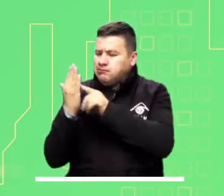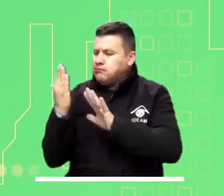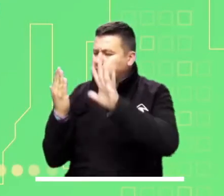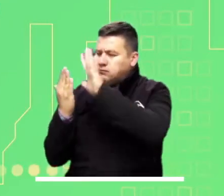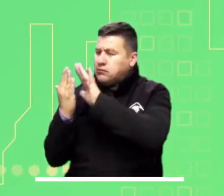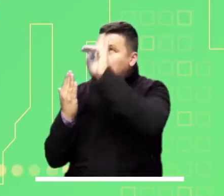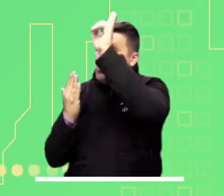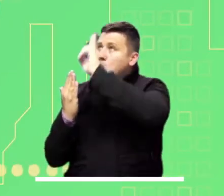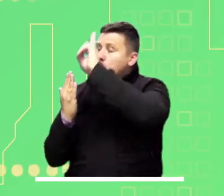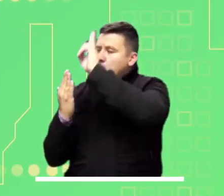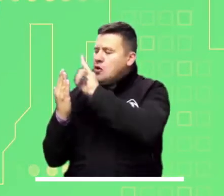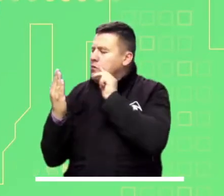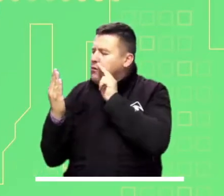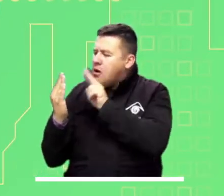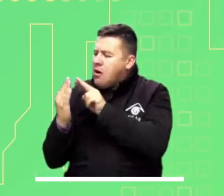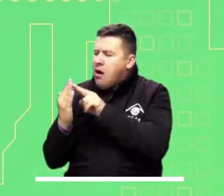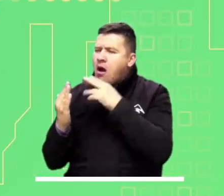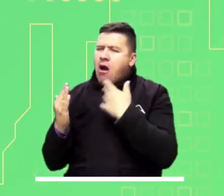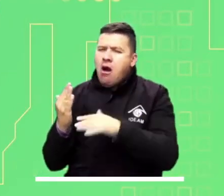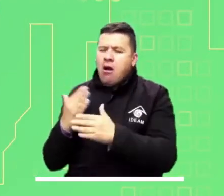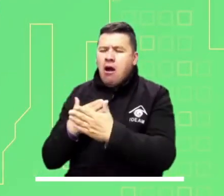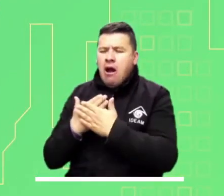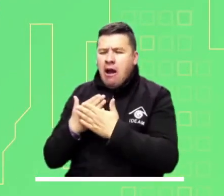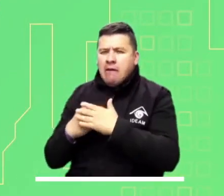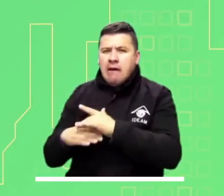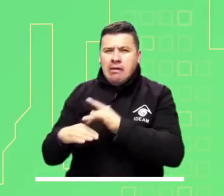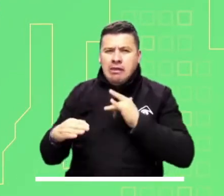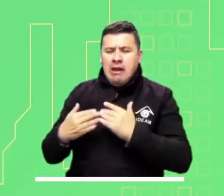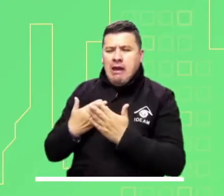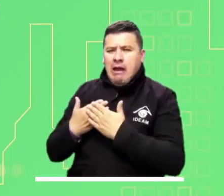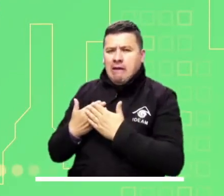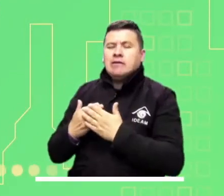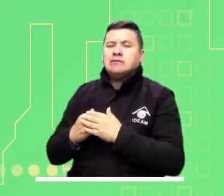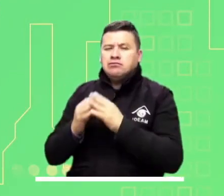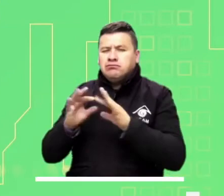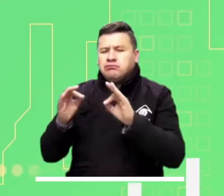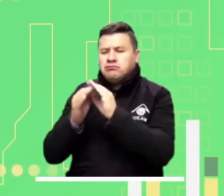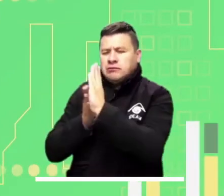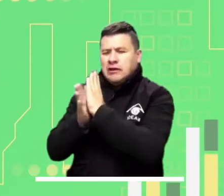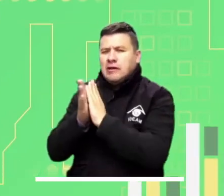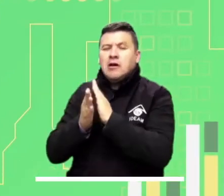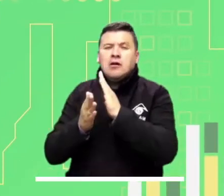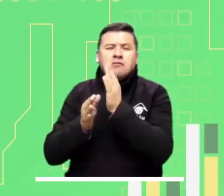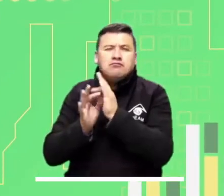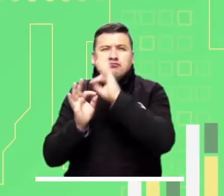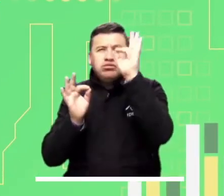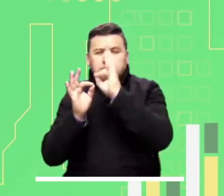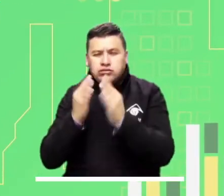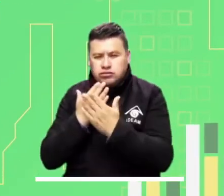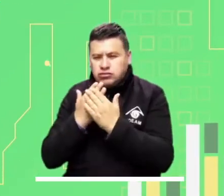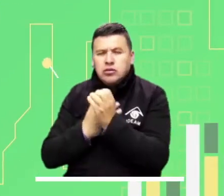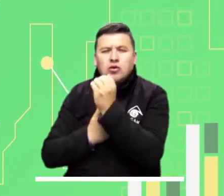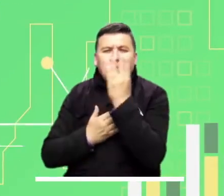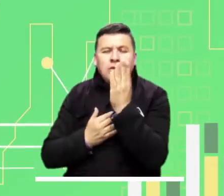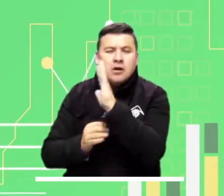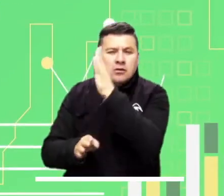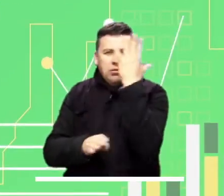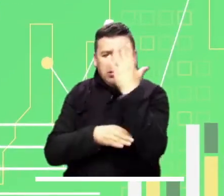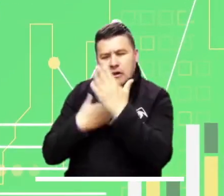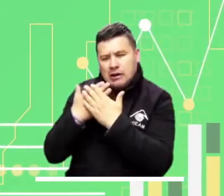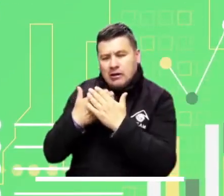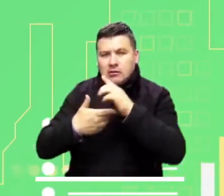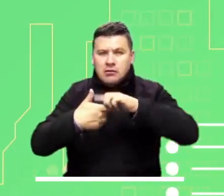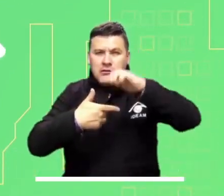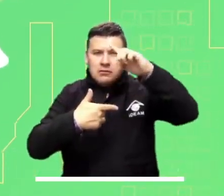tiempo, las imágenes satelitales y conozca las principales alertas tempranas. Información detallada a nivel municipal, cifras de